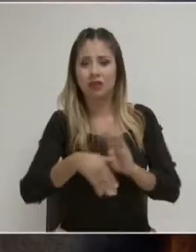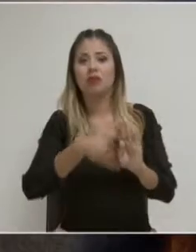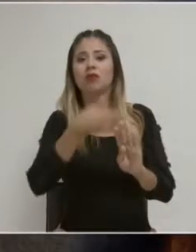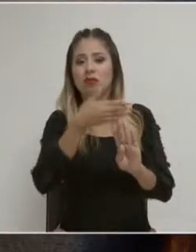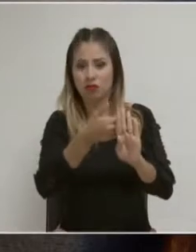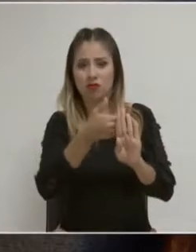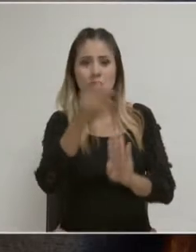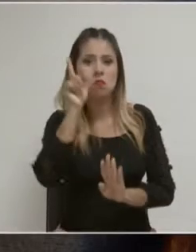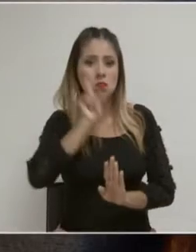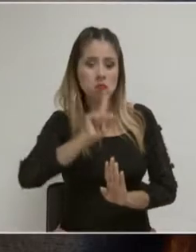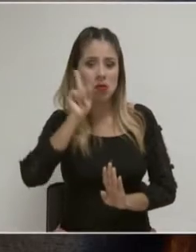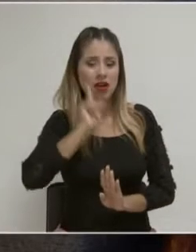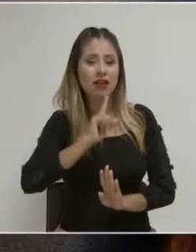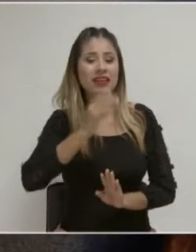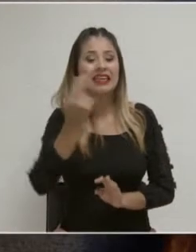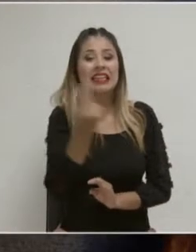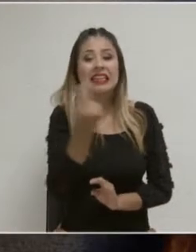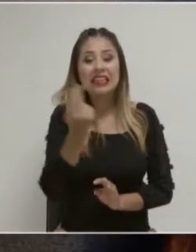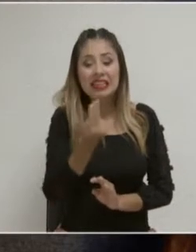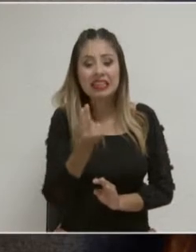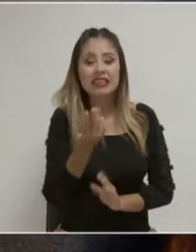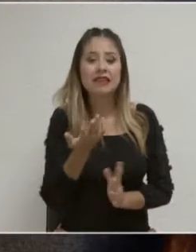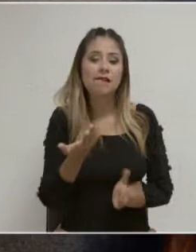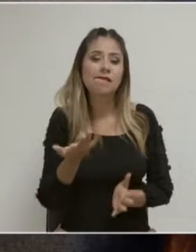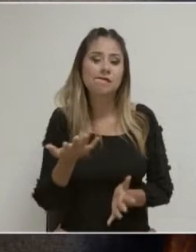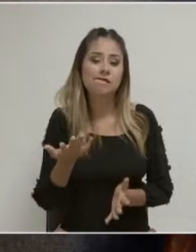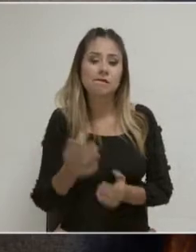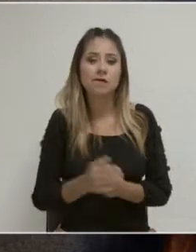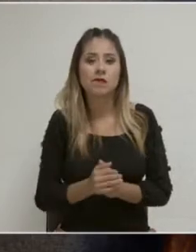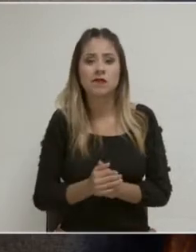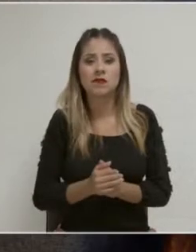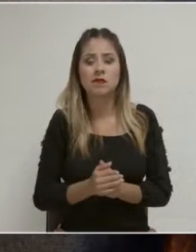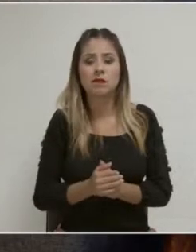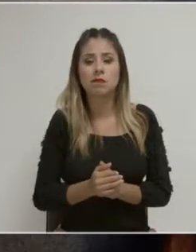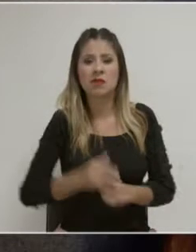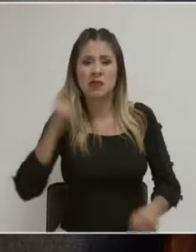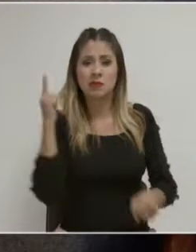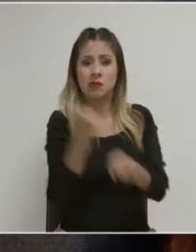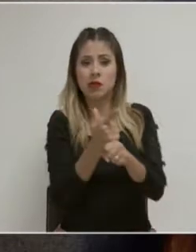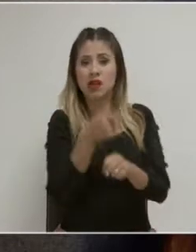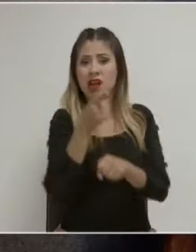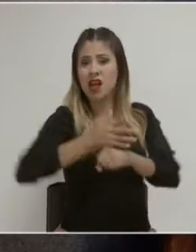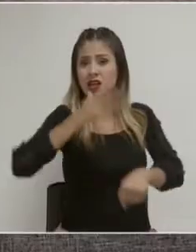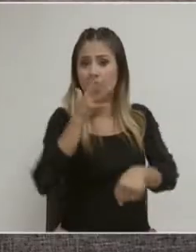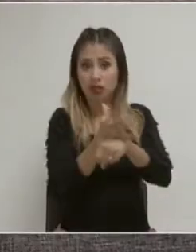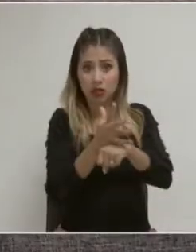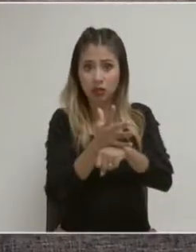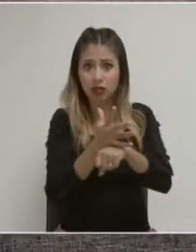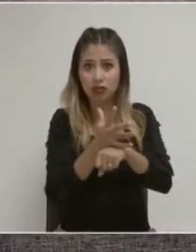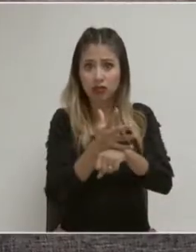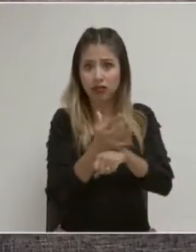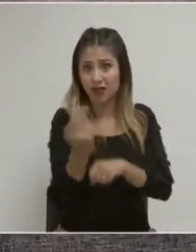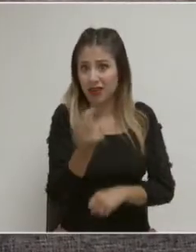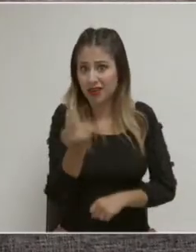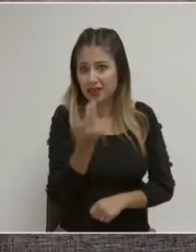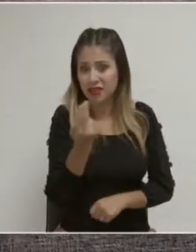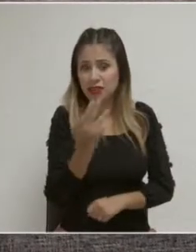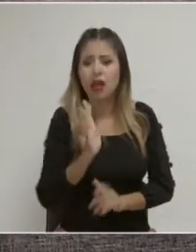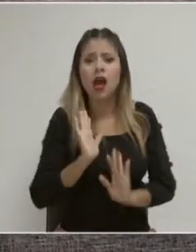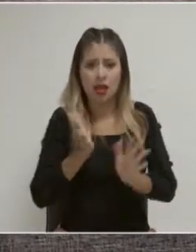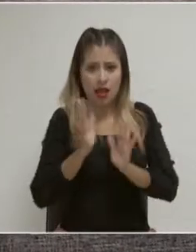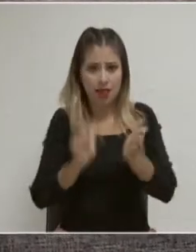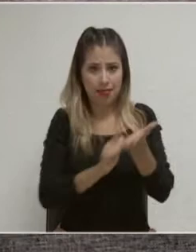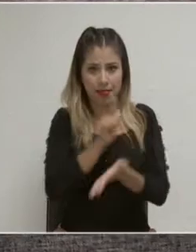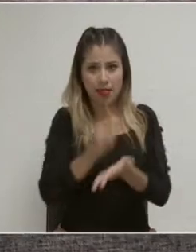una forma que se tipifique como delito. Pero esta violencia se incluyó ya en la ley de